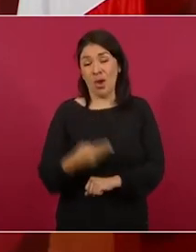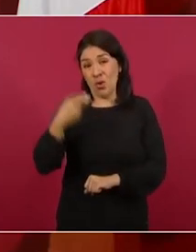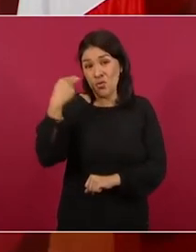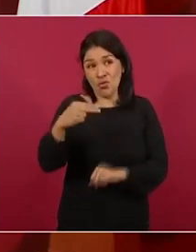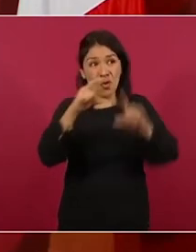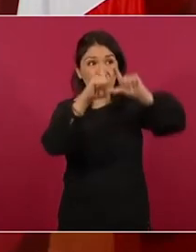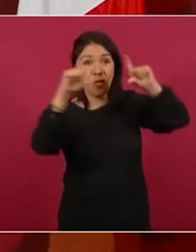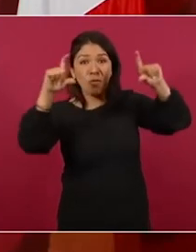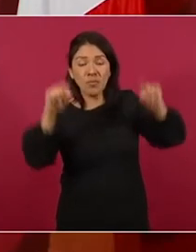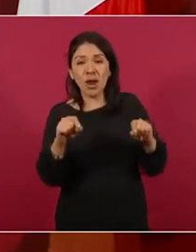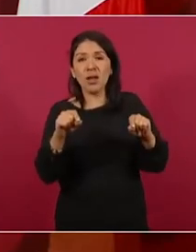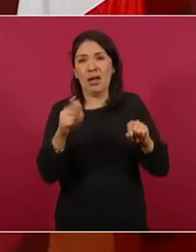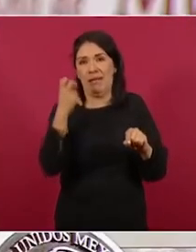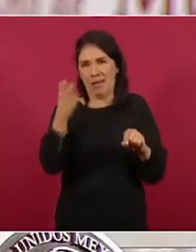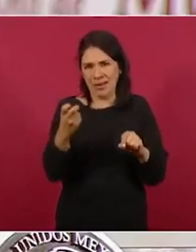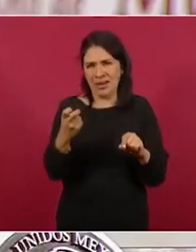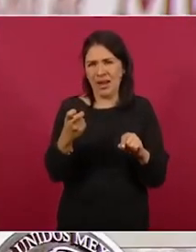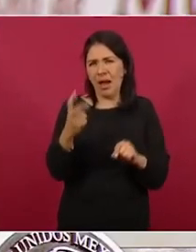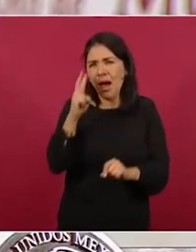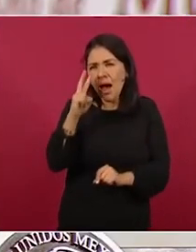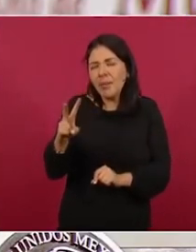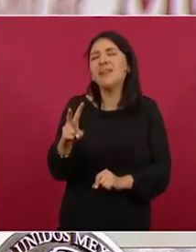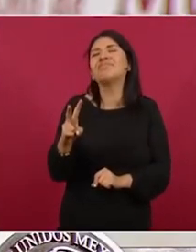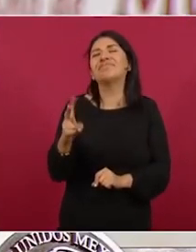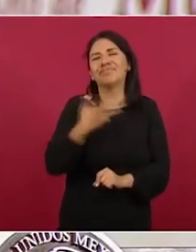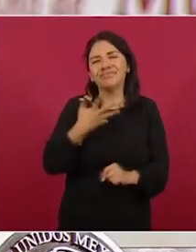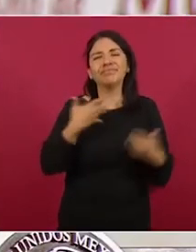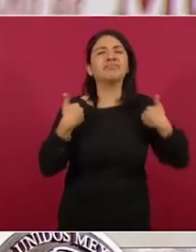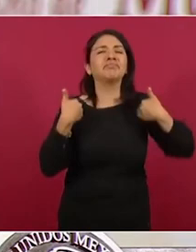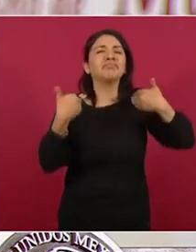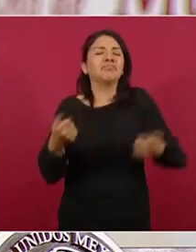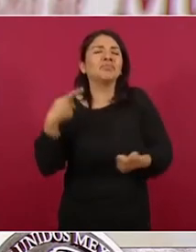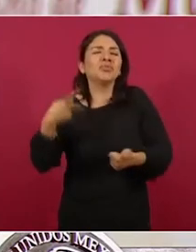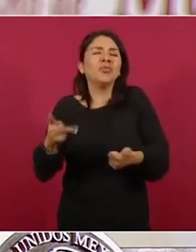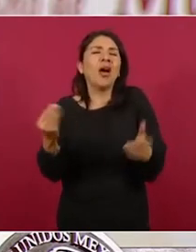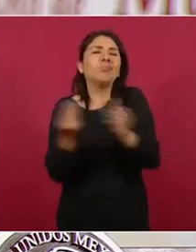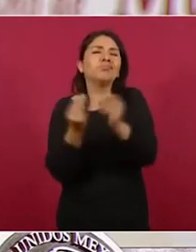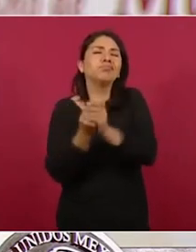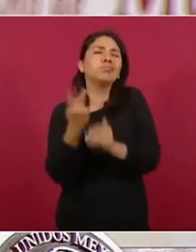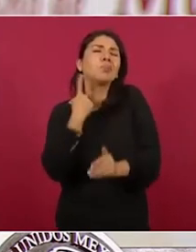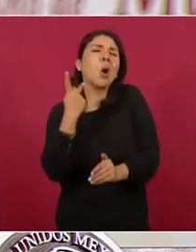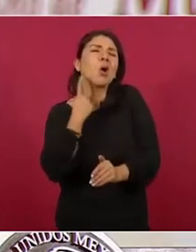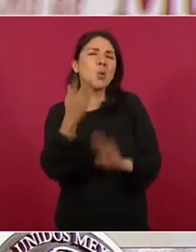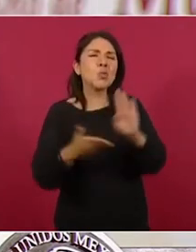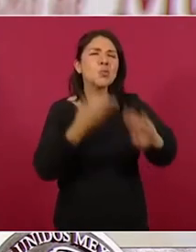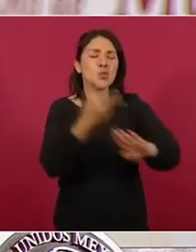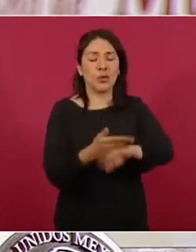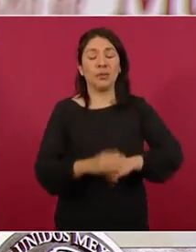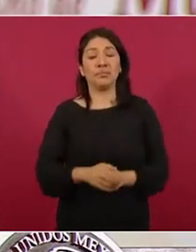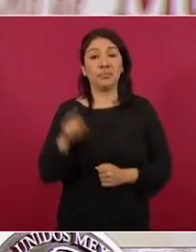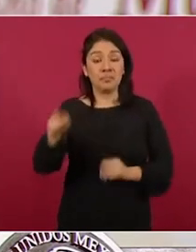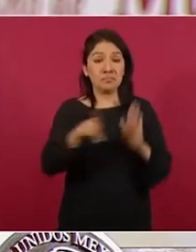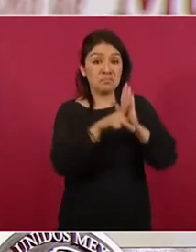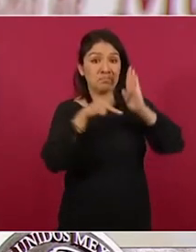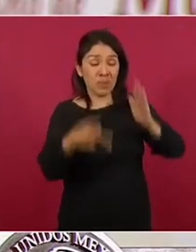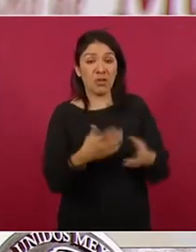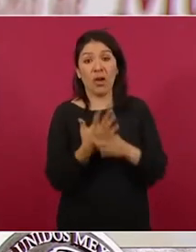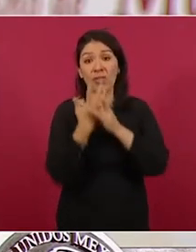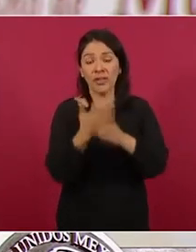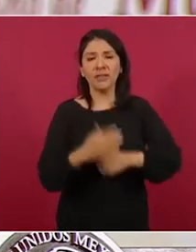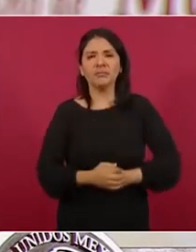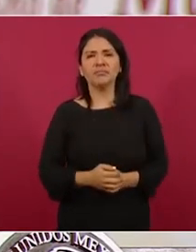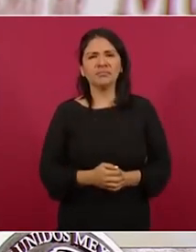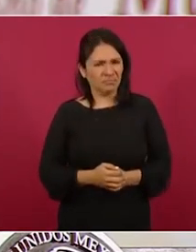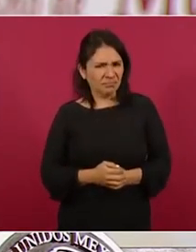y la entrada del medio ya revela las intenciones políticas de la nota. Dice MX, ¿qué tanto